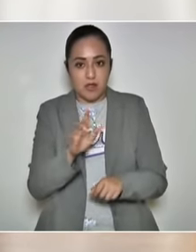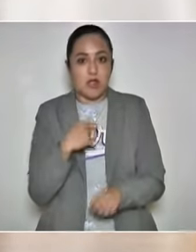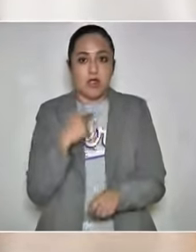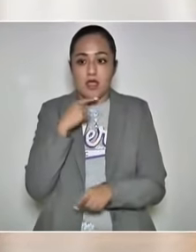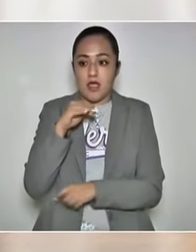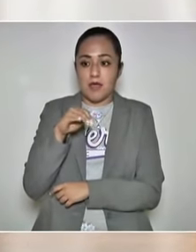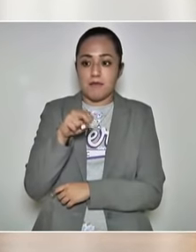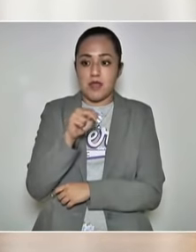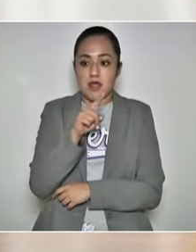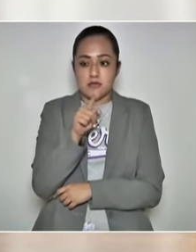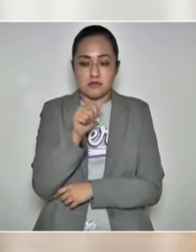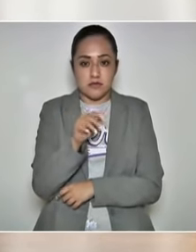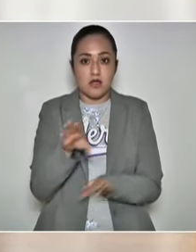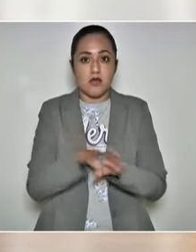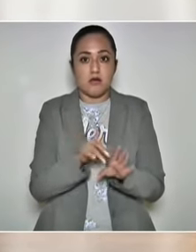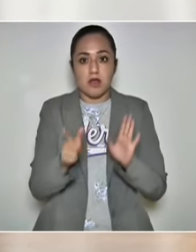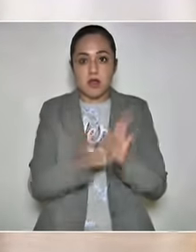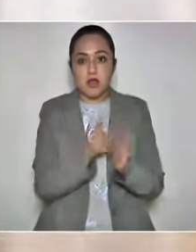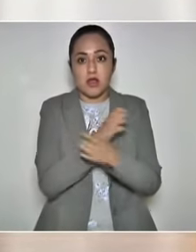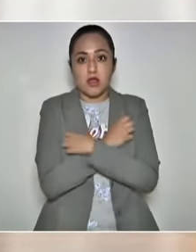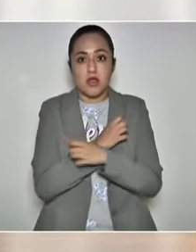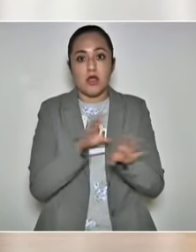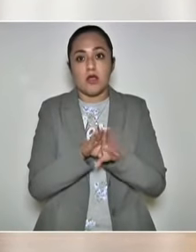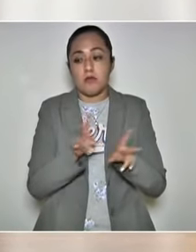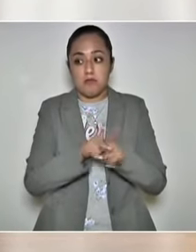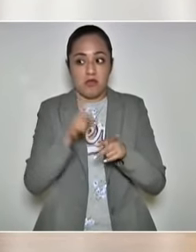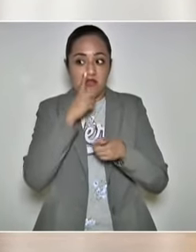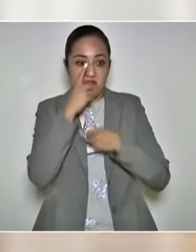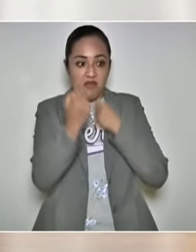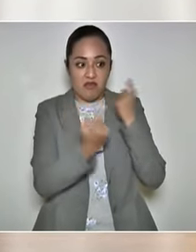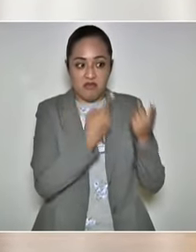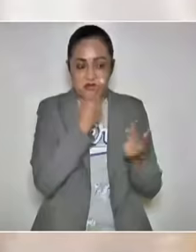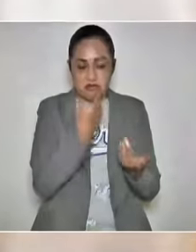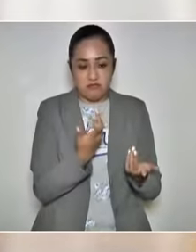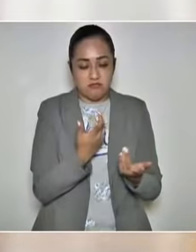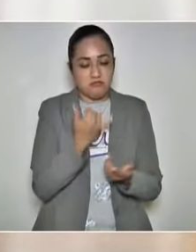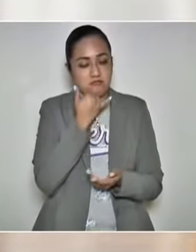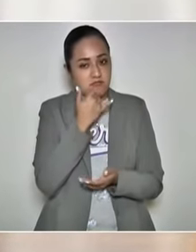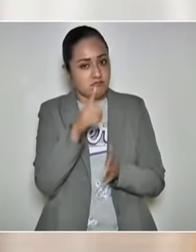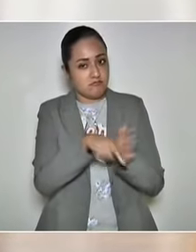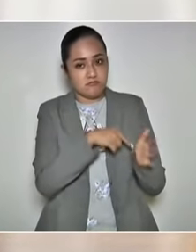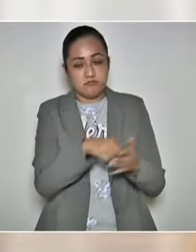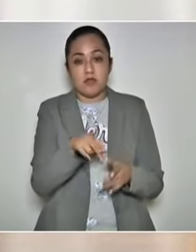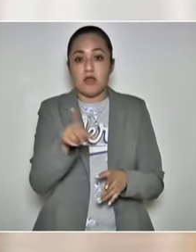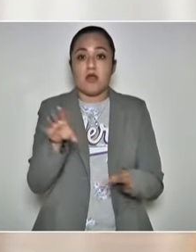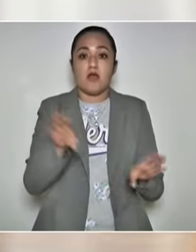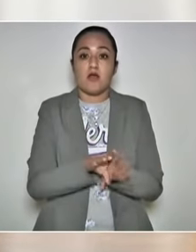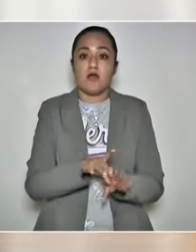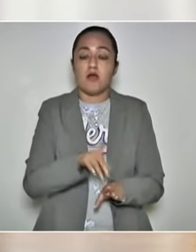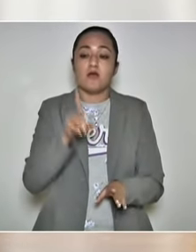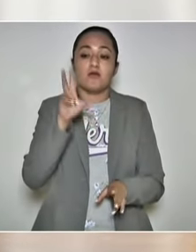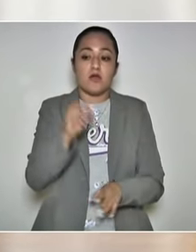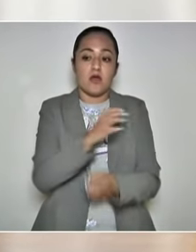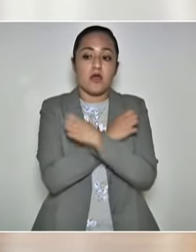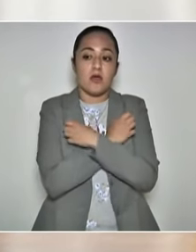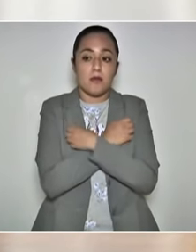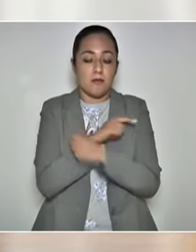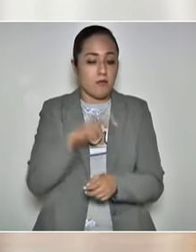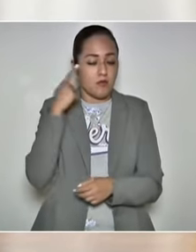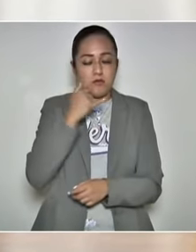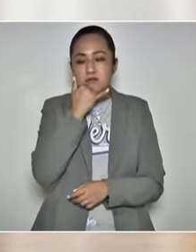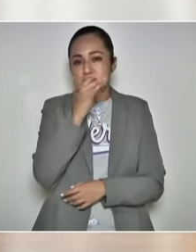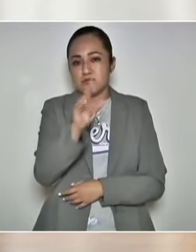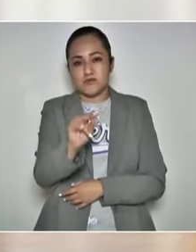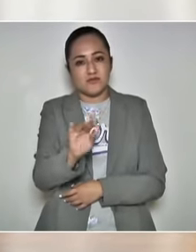la ley de educación como un periódico dijo. Anula la Corte la ley de educación de pueblos. No.